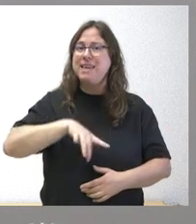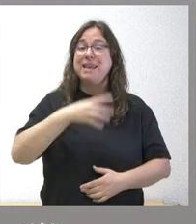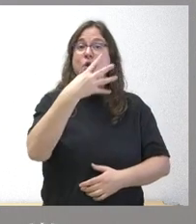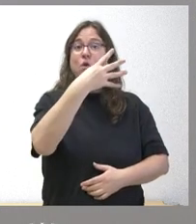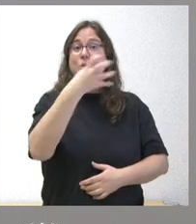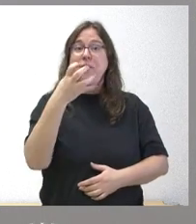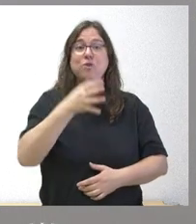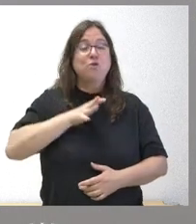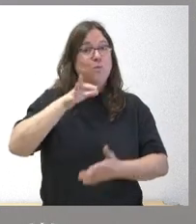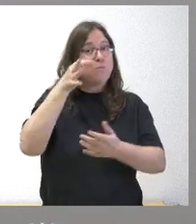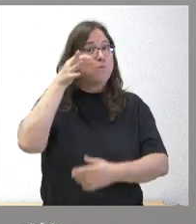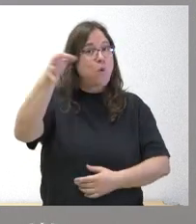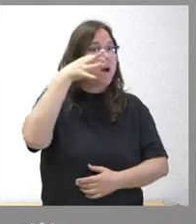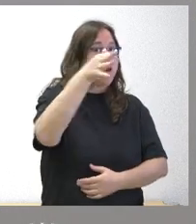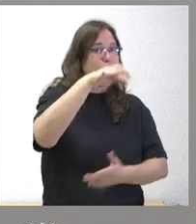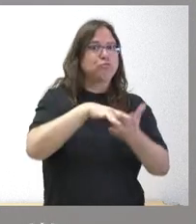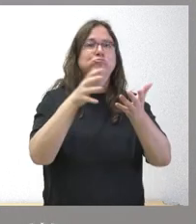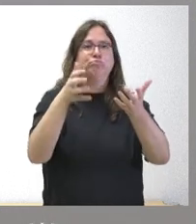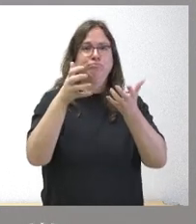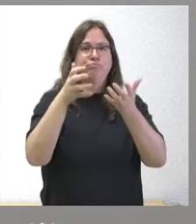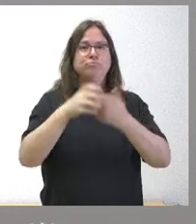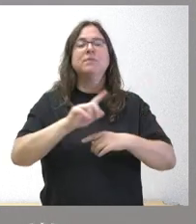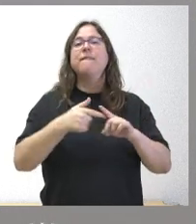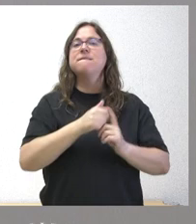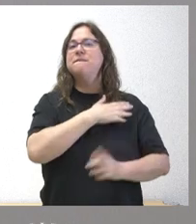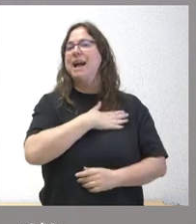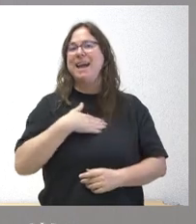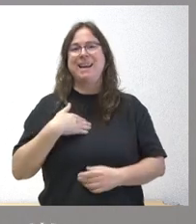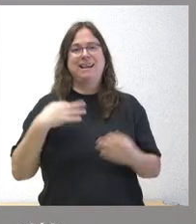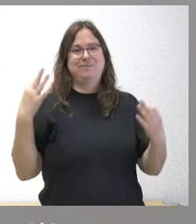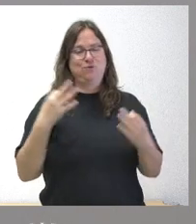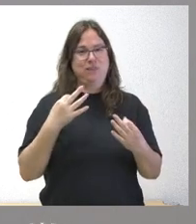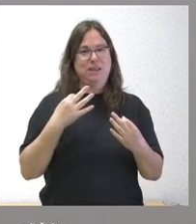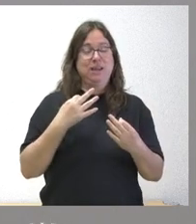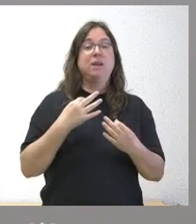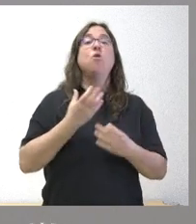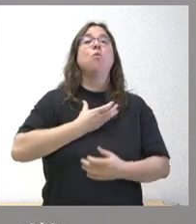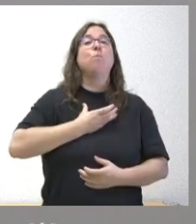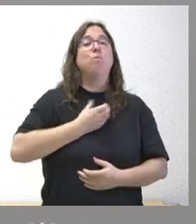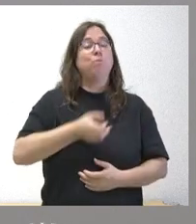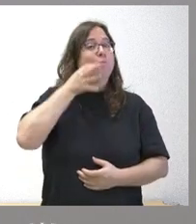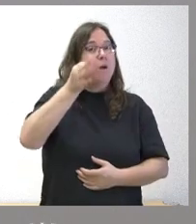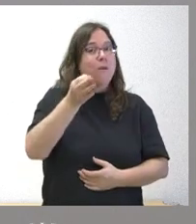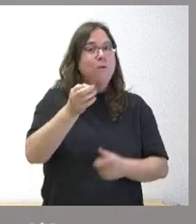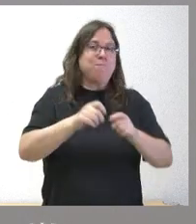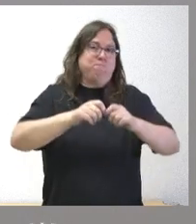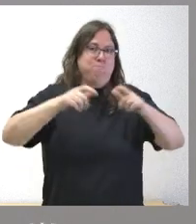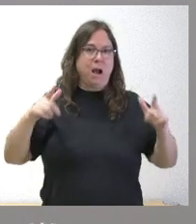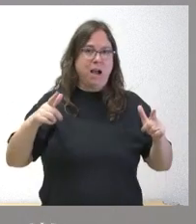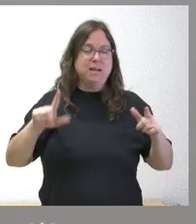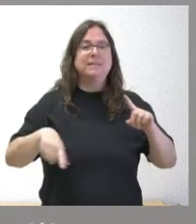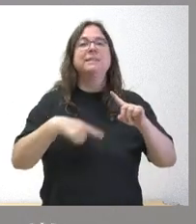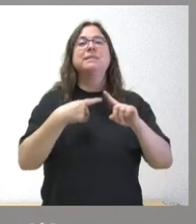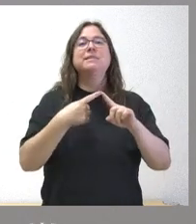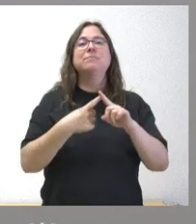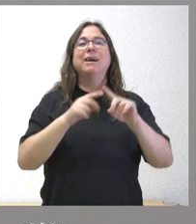municipios de nuestra comunidad autónoma y la idea que tenemos es tanto ampliar el número de municipios como ampliar el número